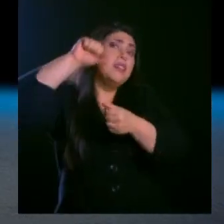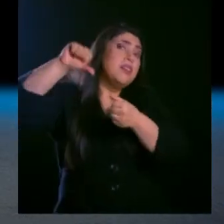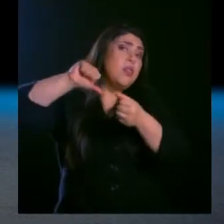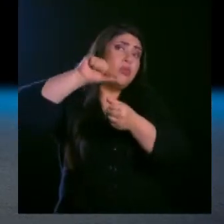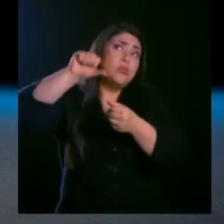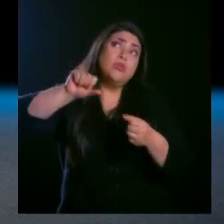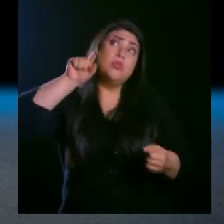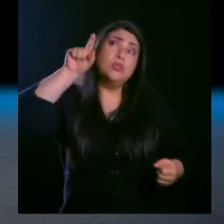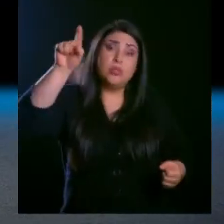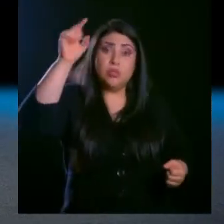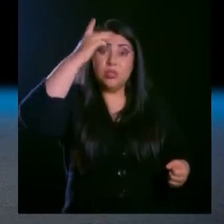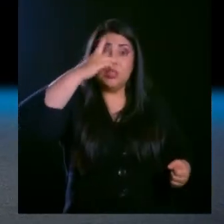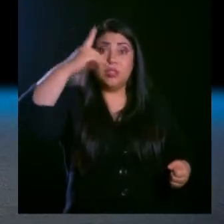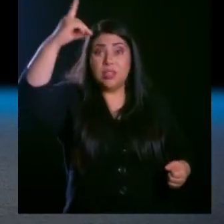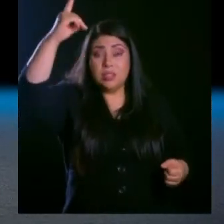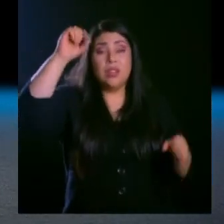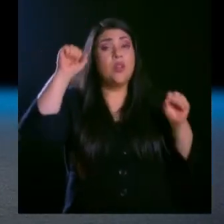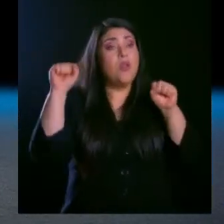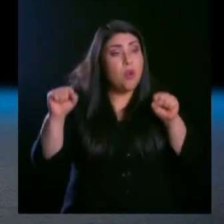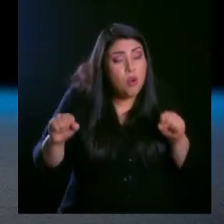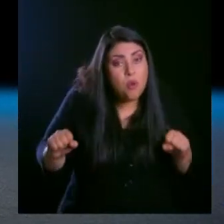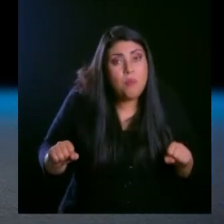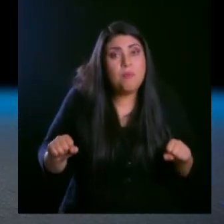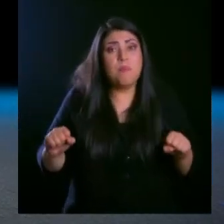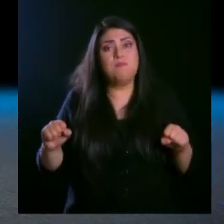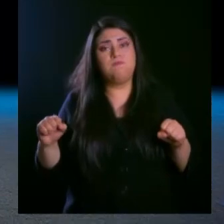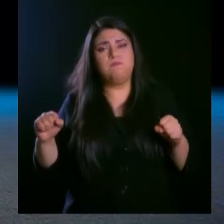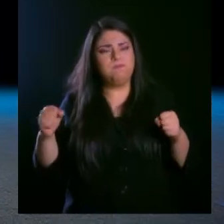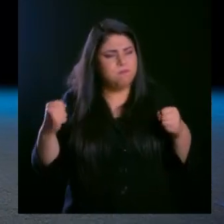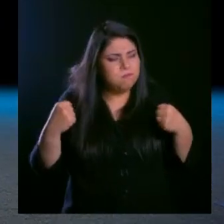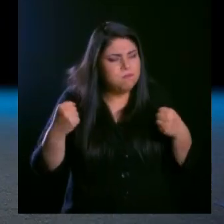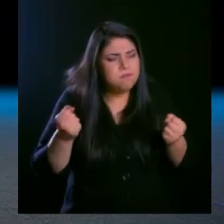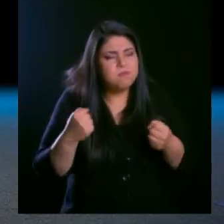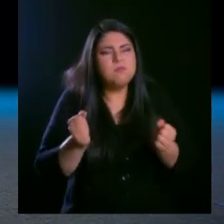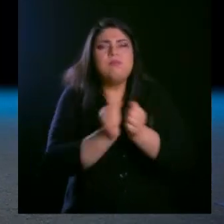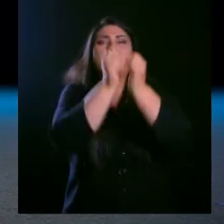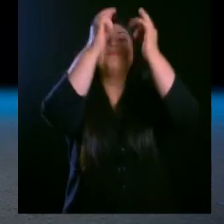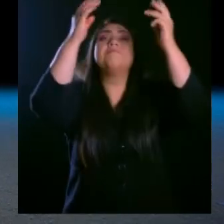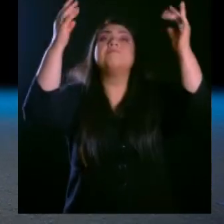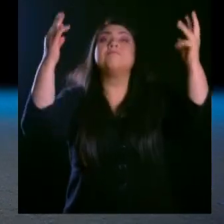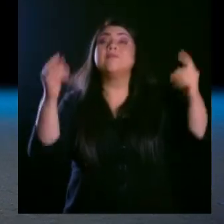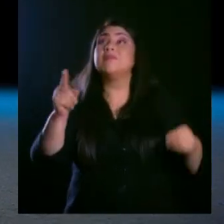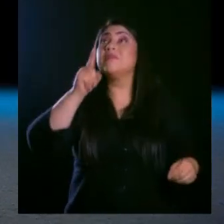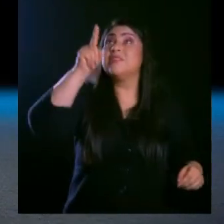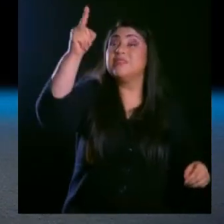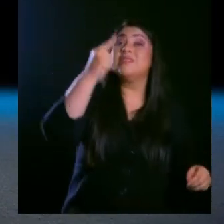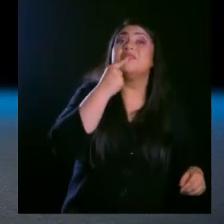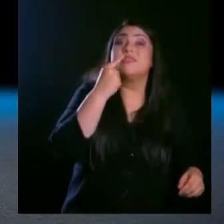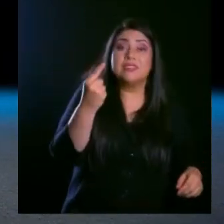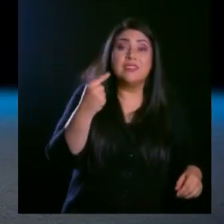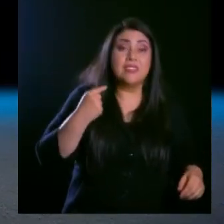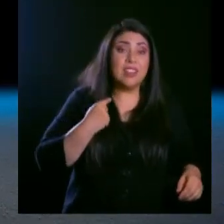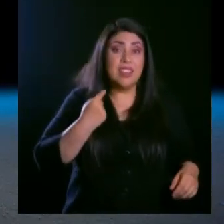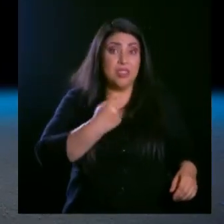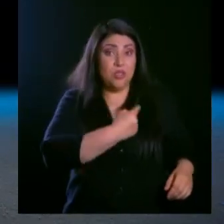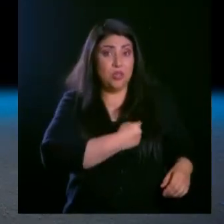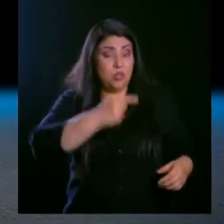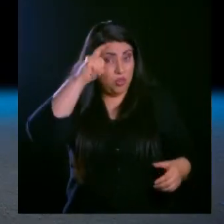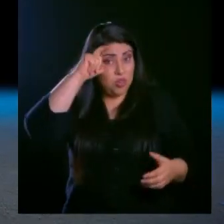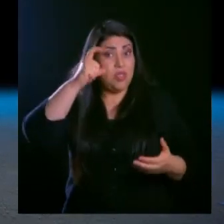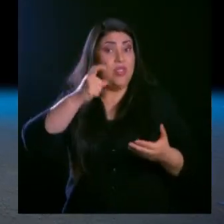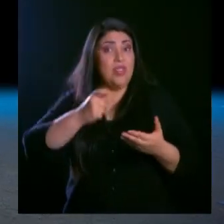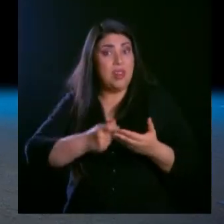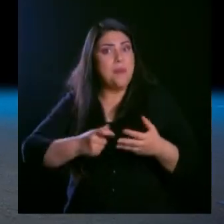nosotros pueda operar a través de nosotros, esas maravillas que el Señor dice que cuando nosotros creemos en su nombre,